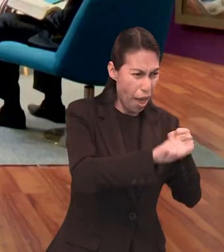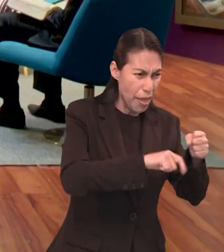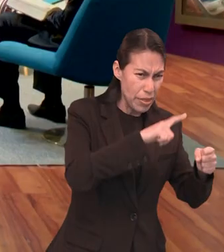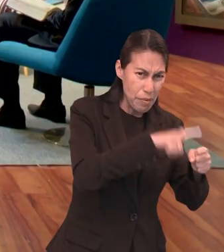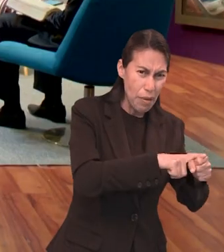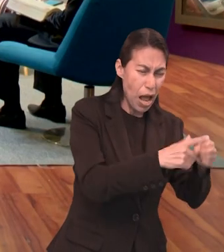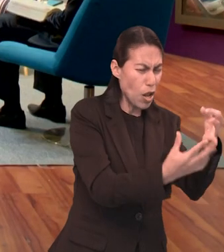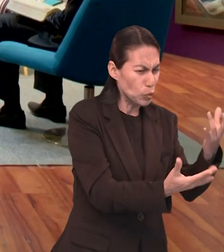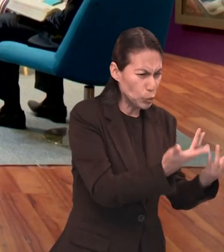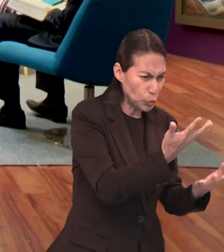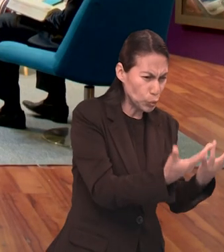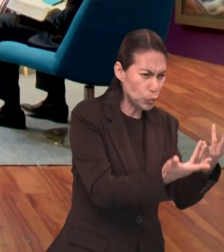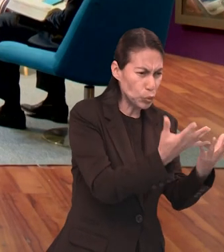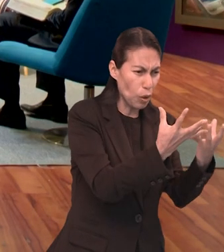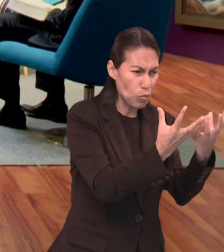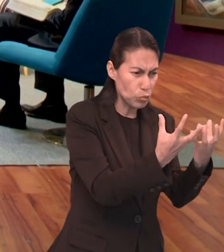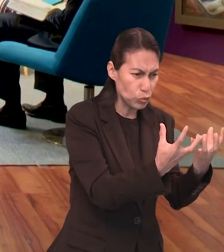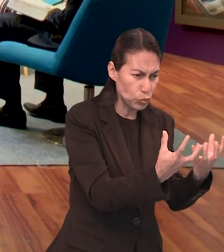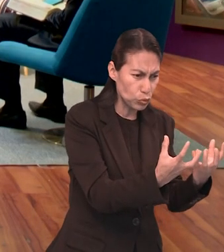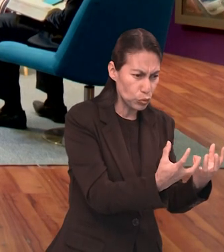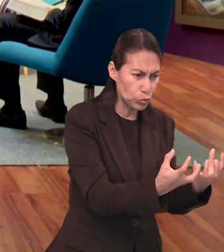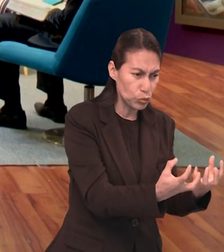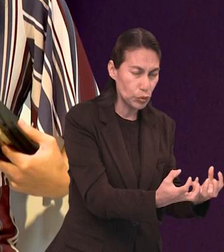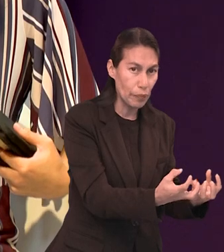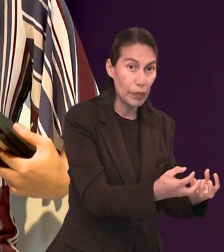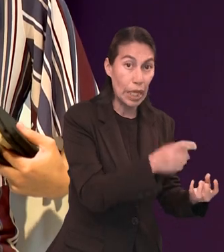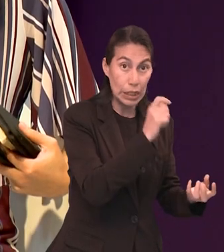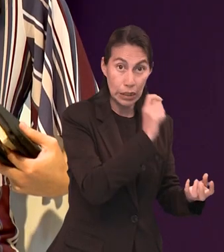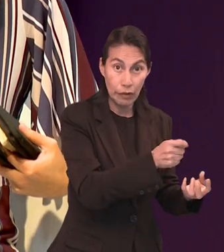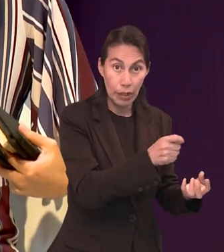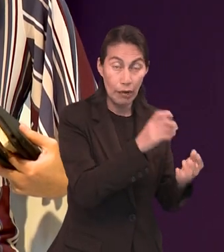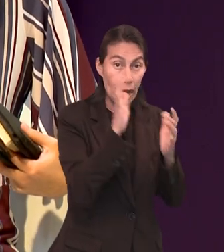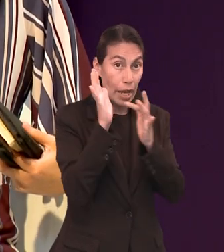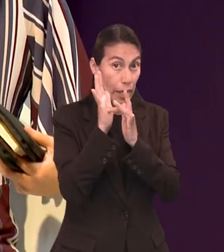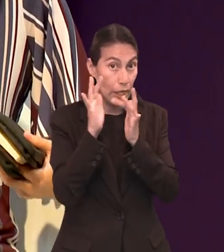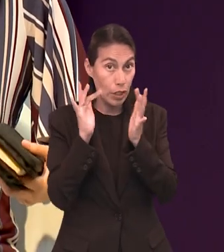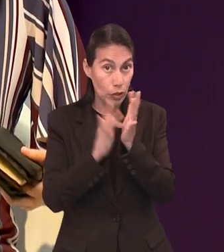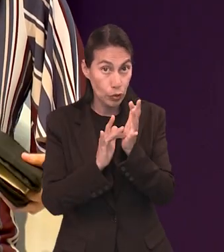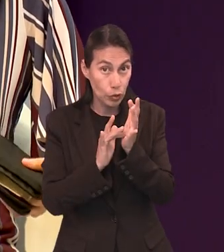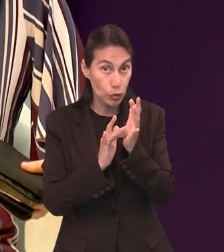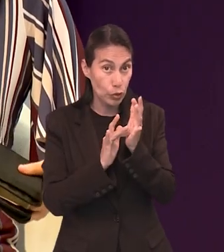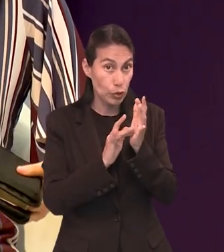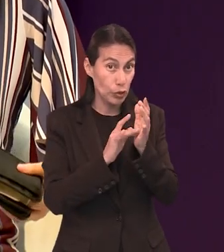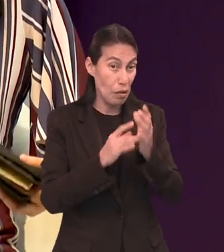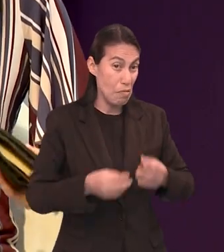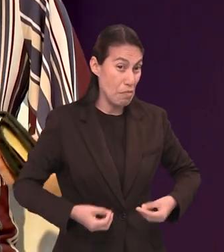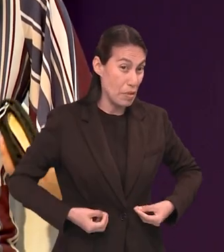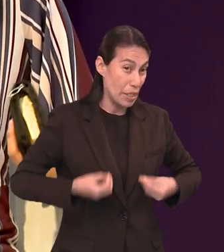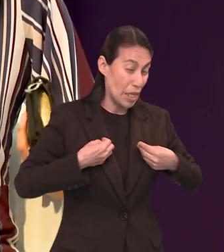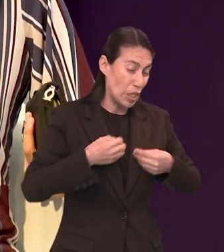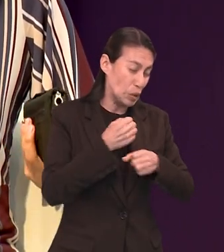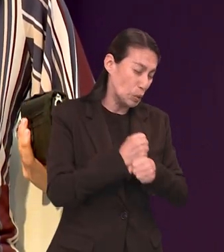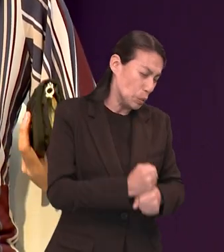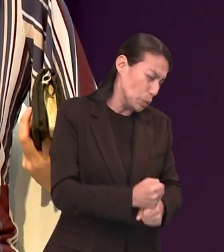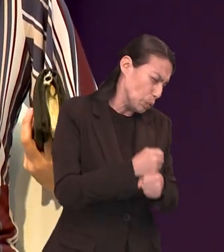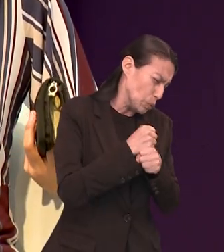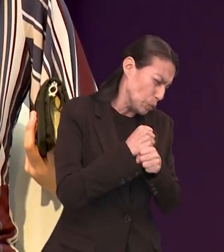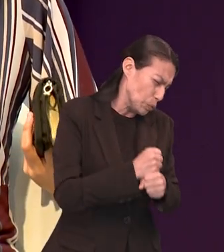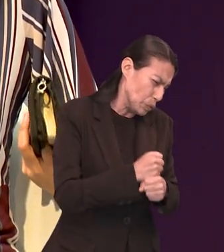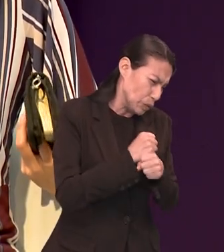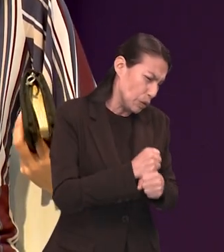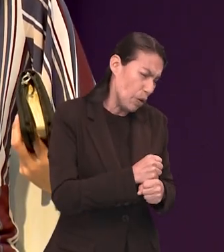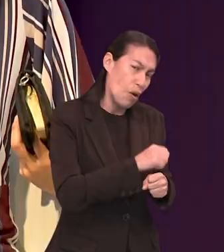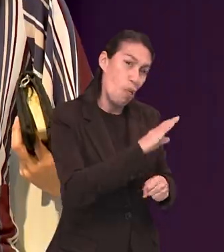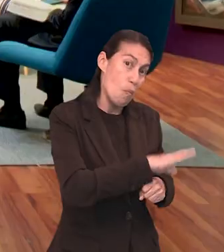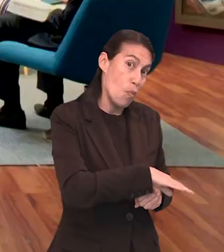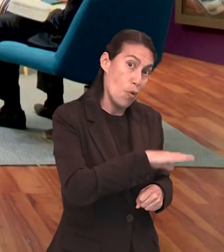que se iba a sacrificar pues se consumiera. Y esto pues representó a Jesús porque su muerte pues fue consumida por nosotros,